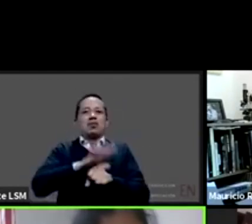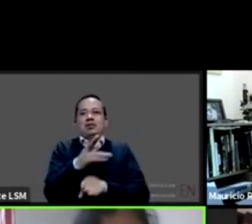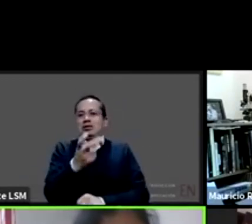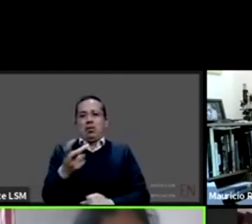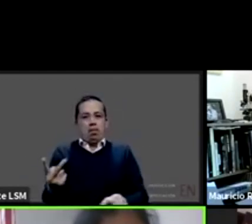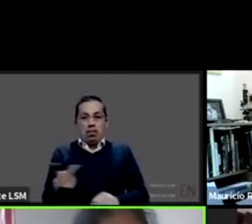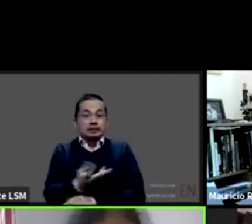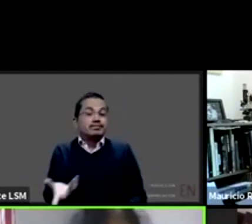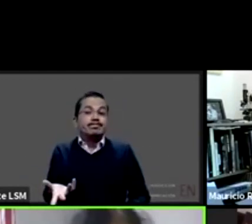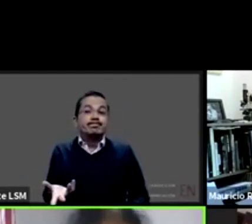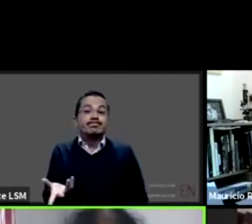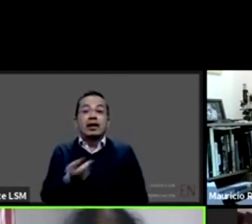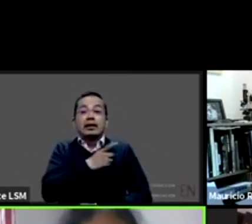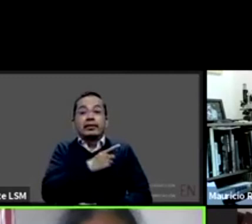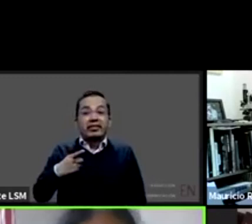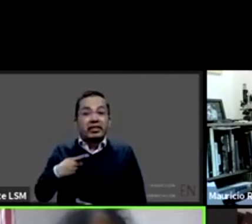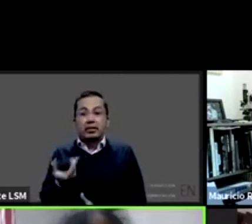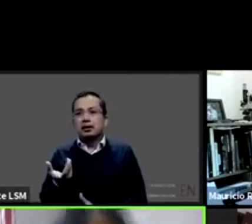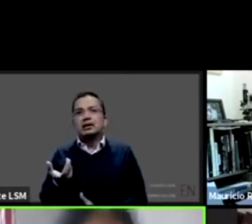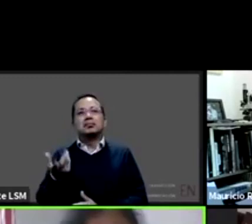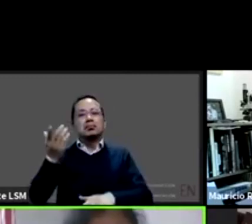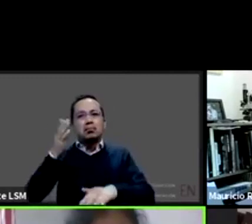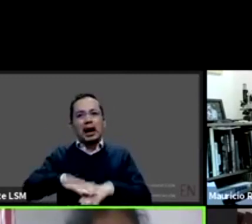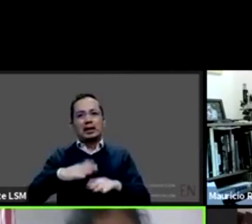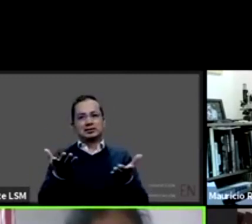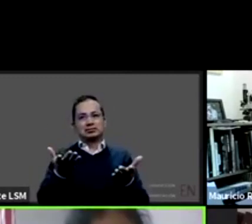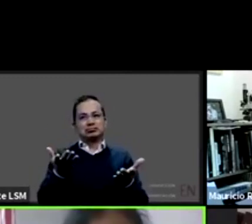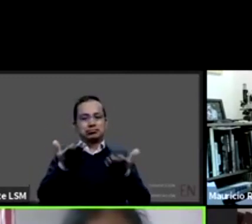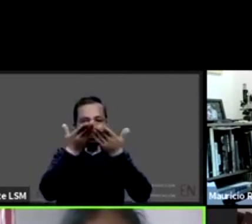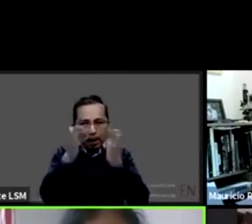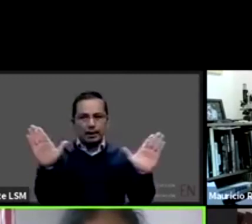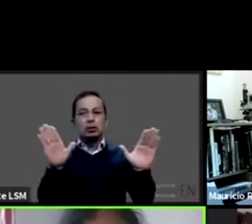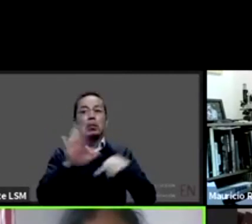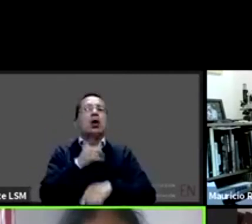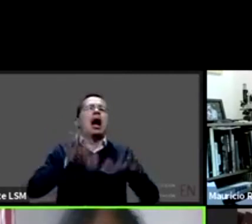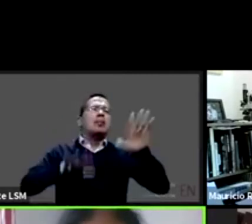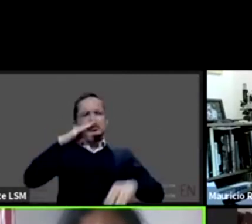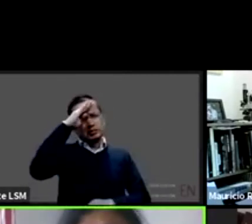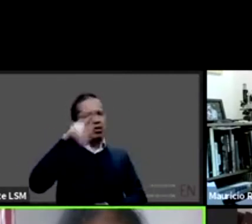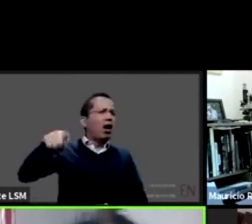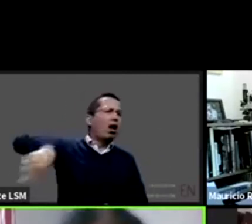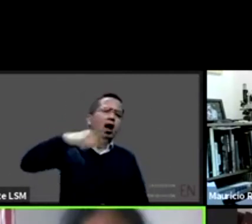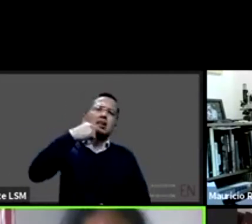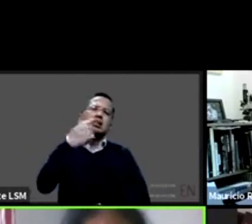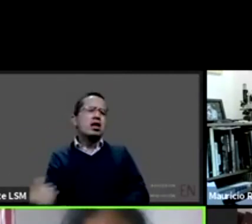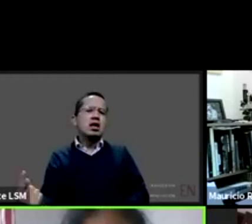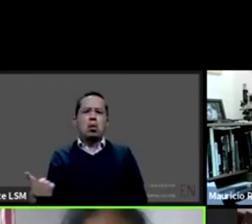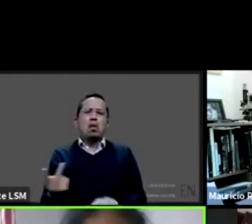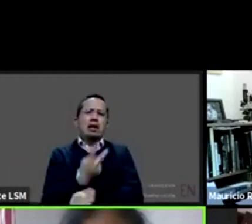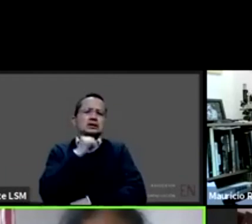que de repente en esta visión de que no afecta a los niños y las niñas estamos descuidando